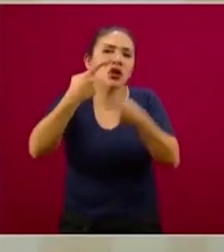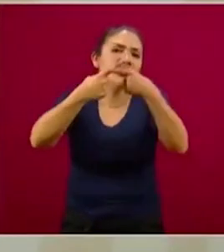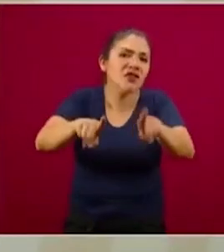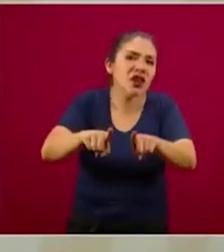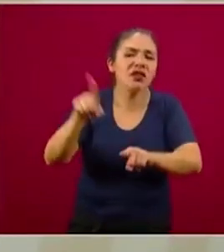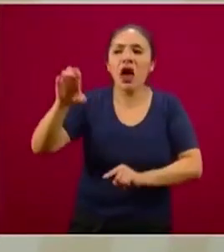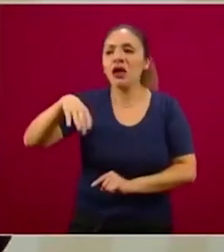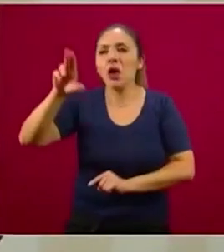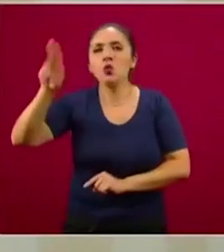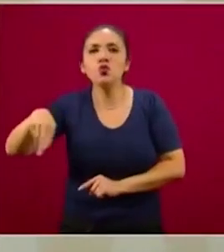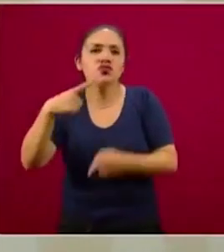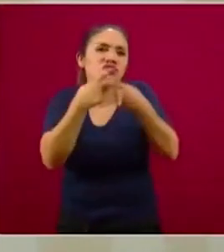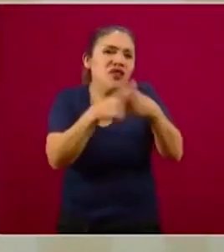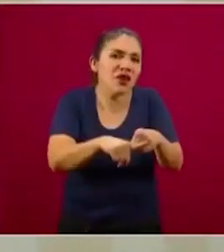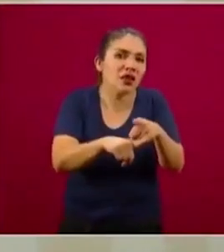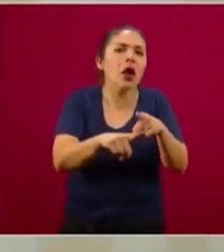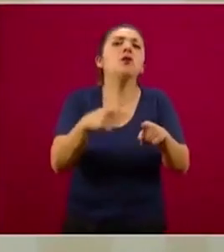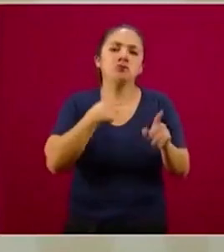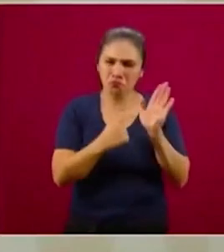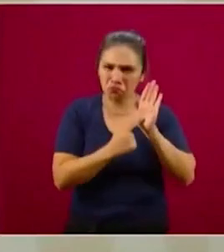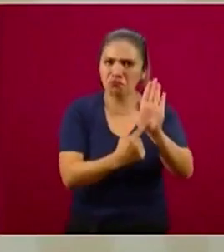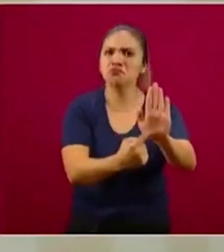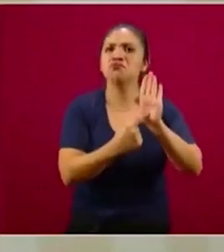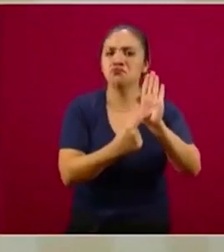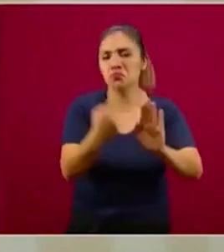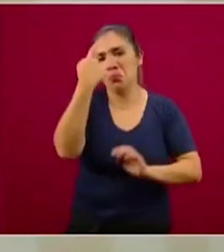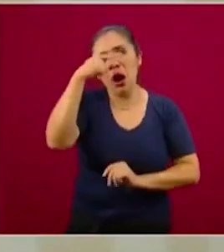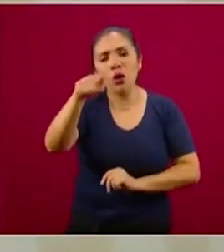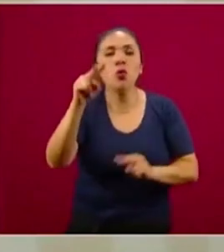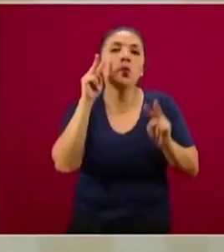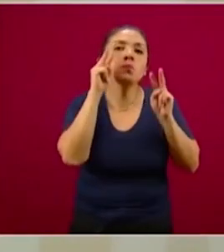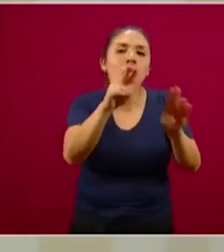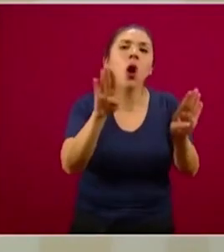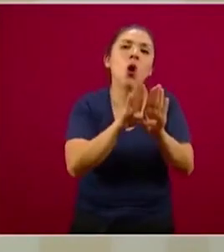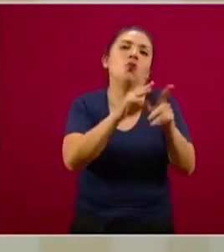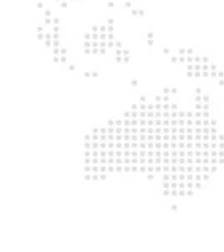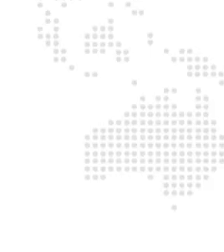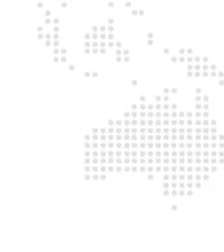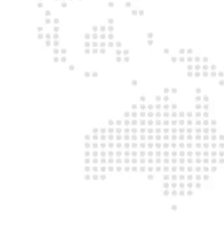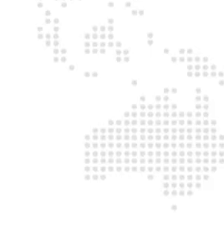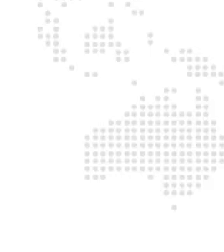es otra cantidad. Y las podemos ir presentando para ver este fenómeno también.